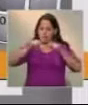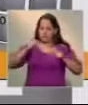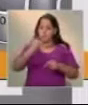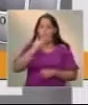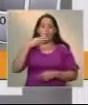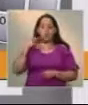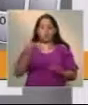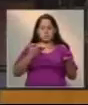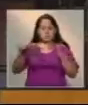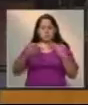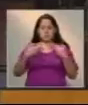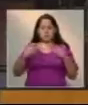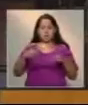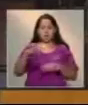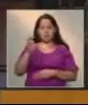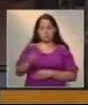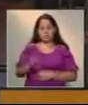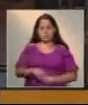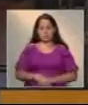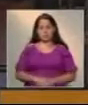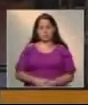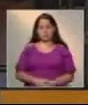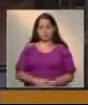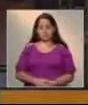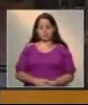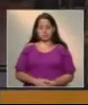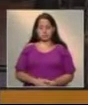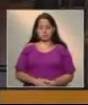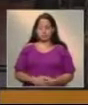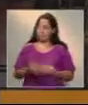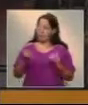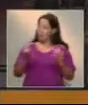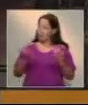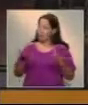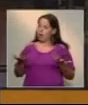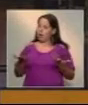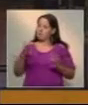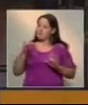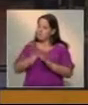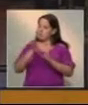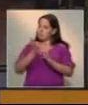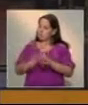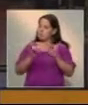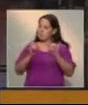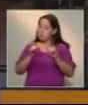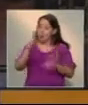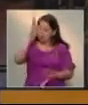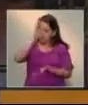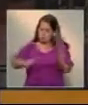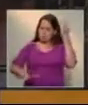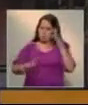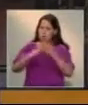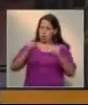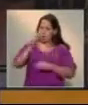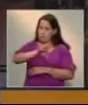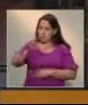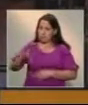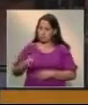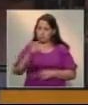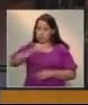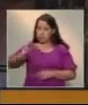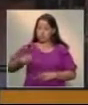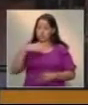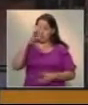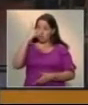del país. Ahora, doctora, tras esta situación hicieron una evacuación, desalojaron el sitio,